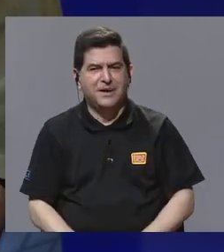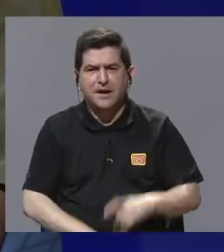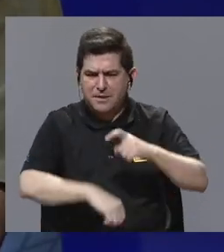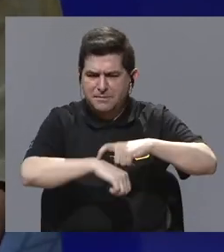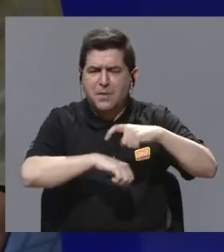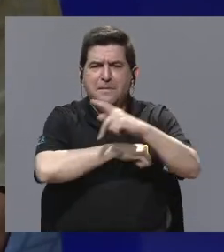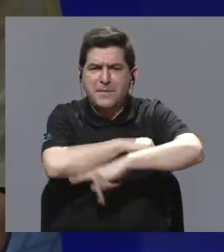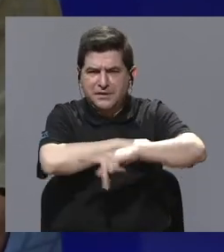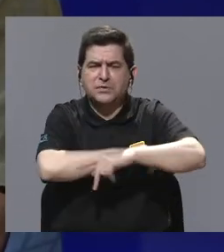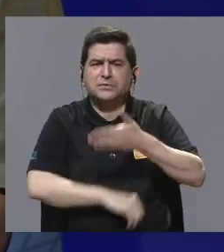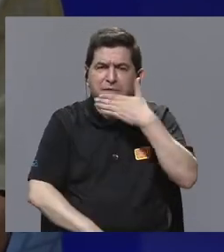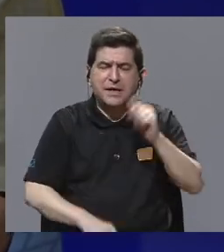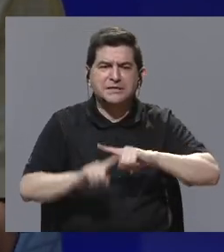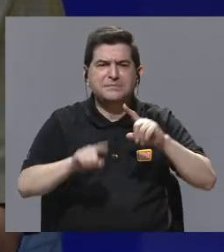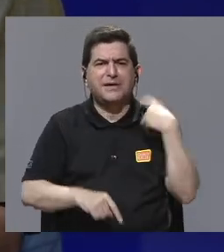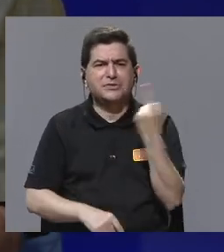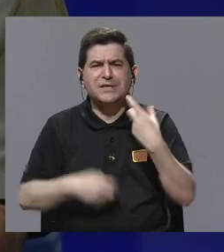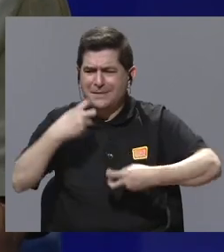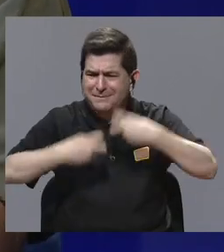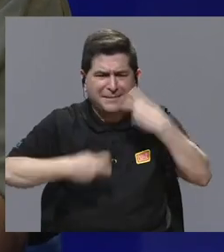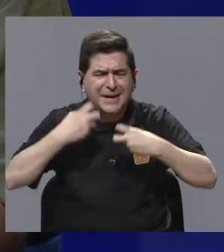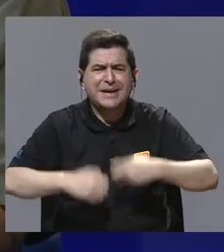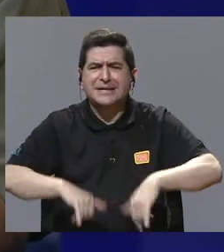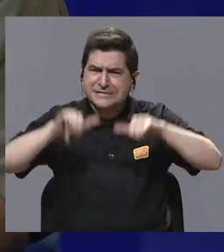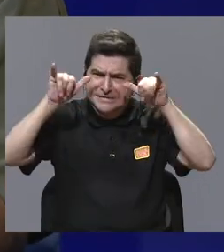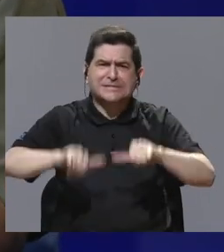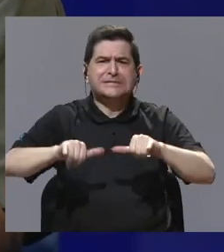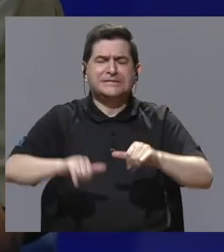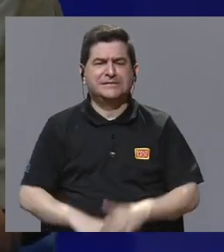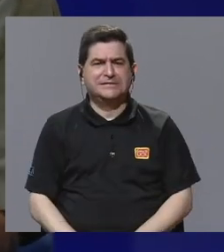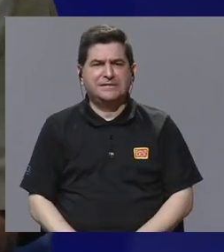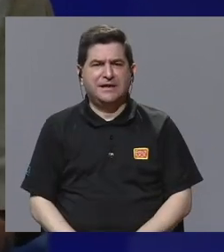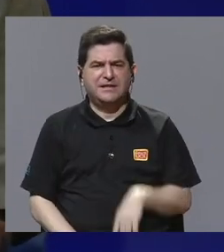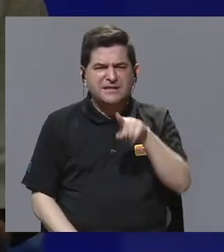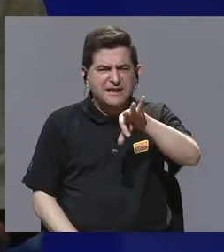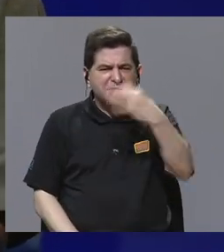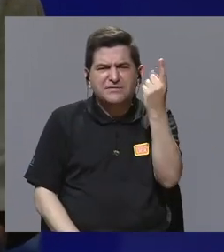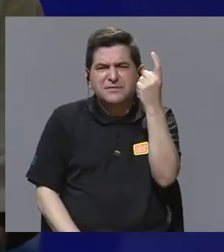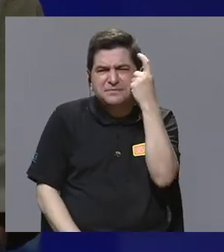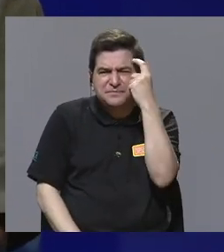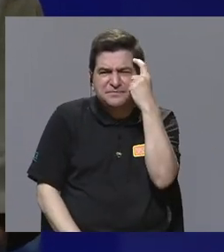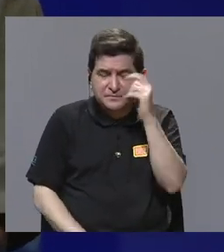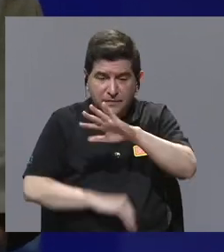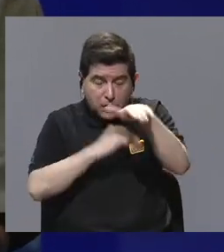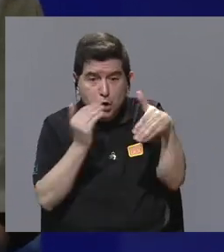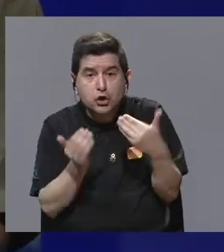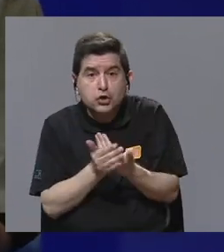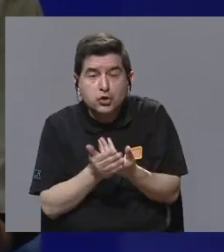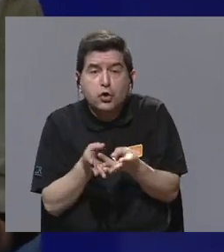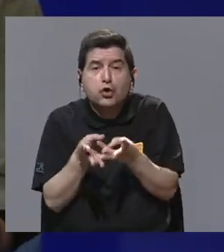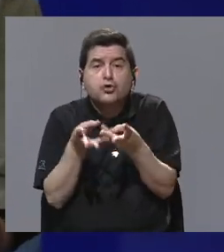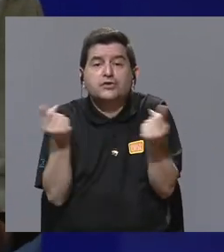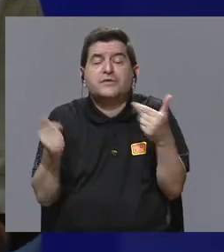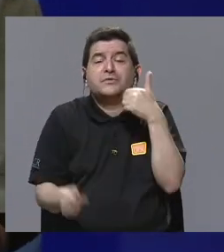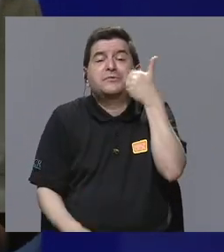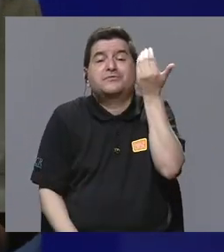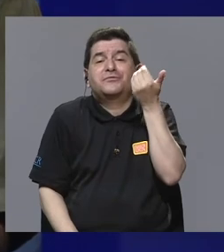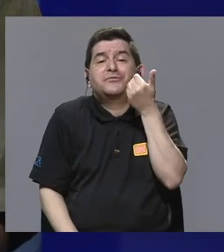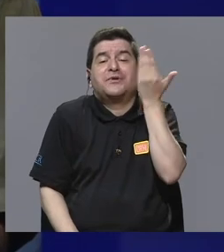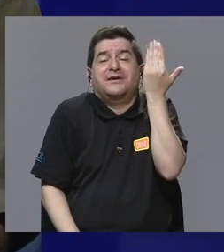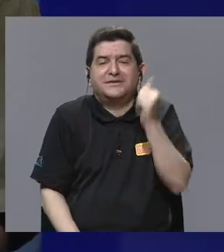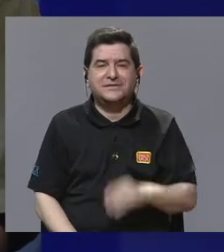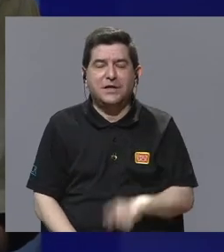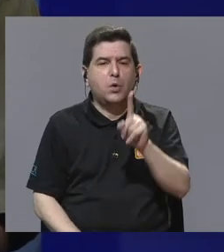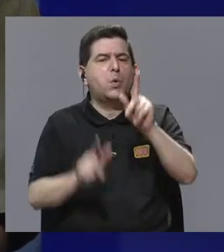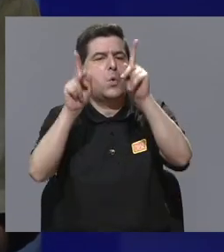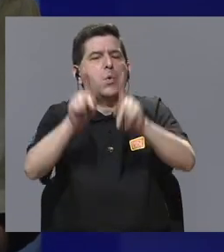momentos en que el país esté mejor, siempre estamos en crisis. Y tendemos a entonces pensar que todo se resuelve muy fácil o